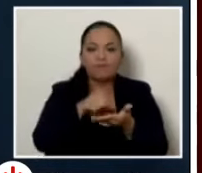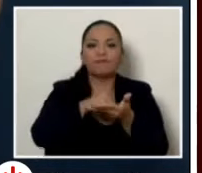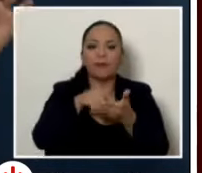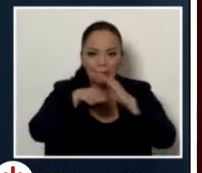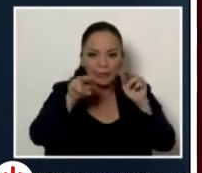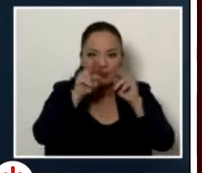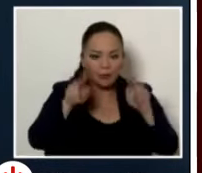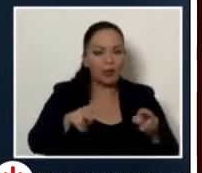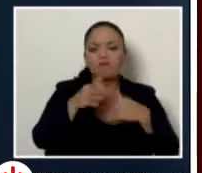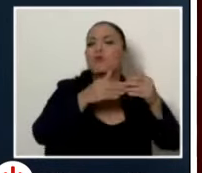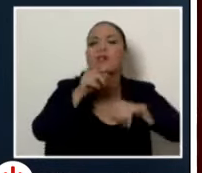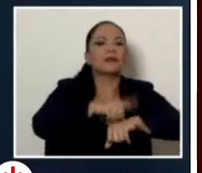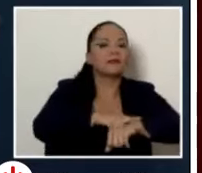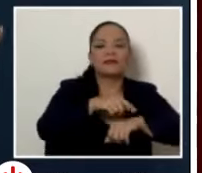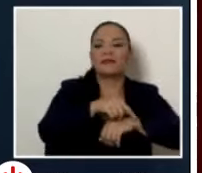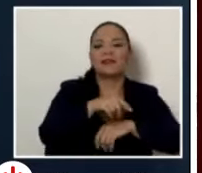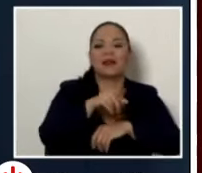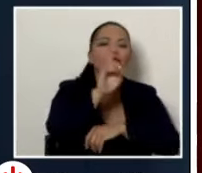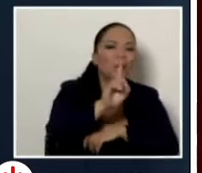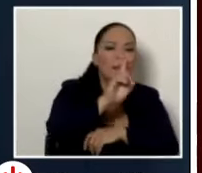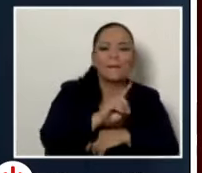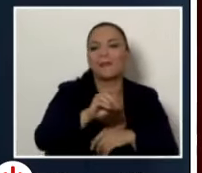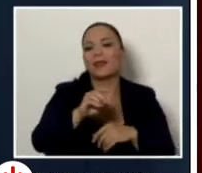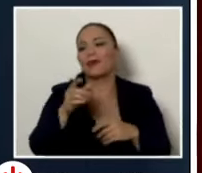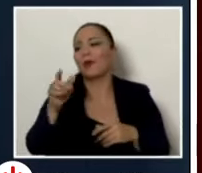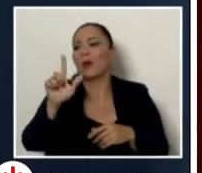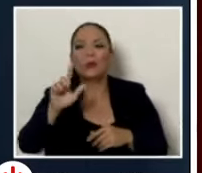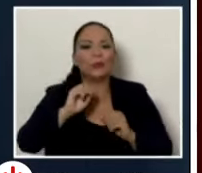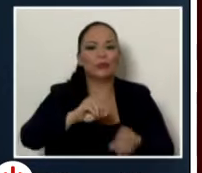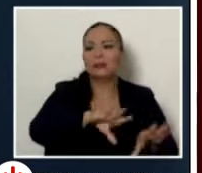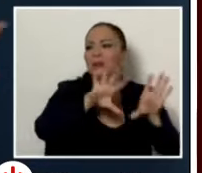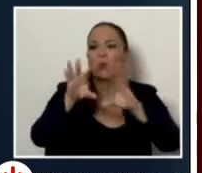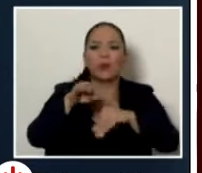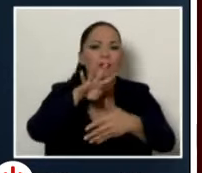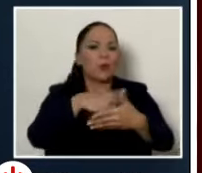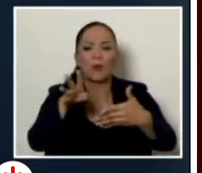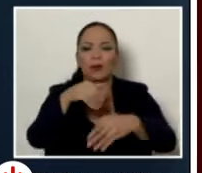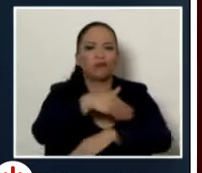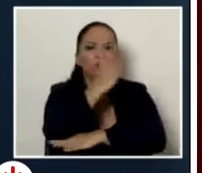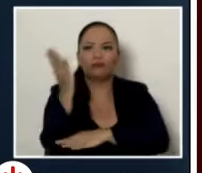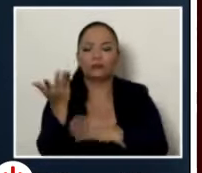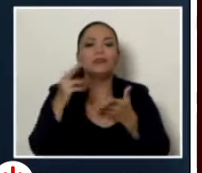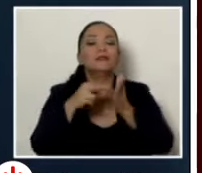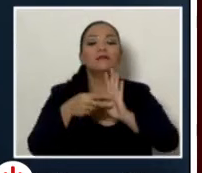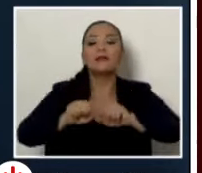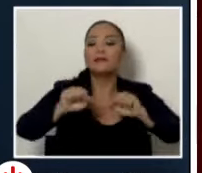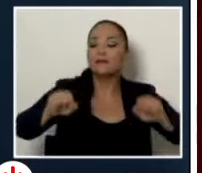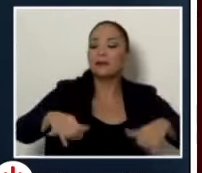domingo, el lunes, en la madrugada, en la noche, sin ningún problema. Y eso permite que nuestros sistemas, entonces,